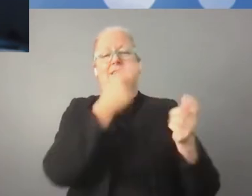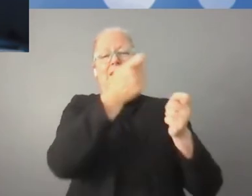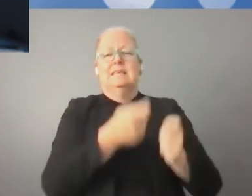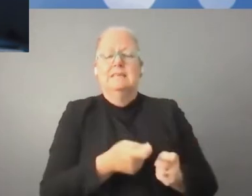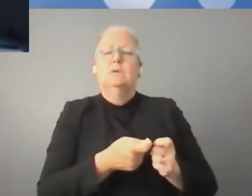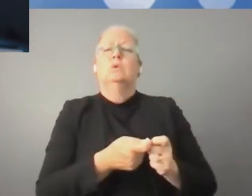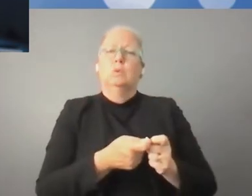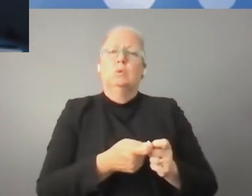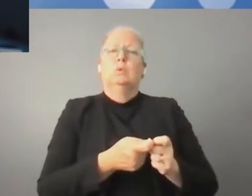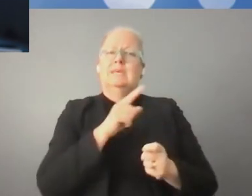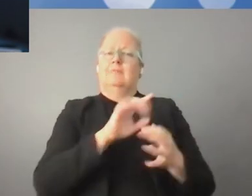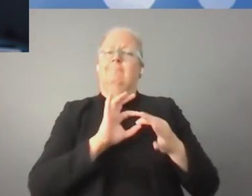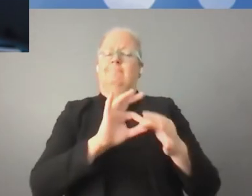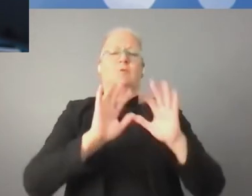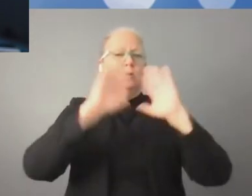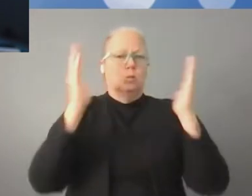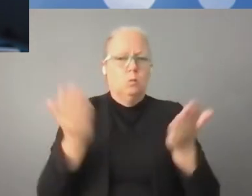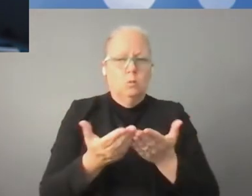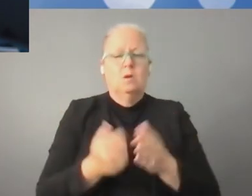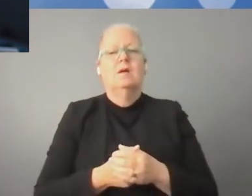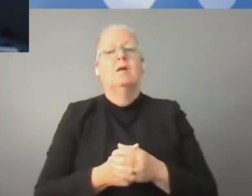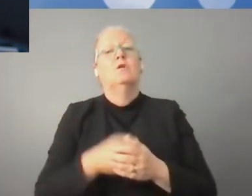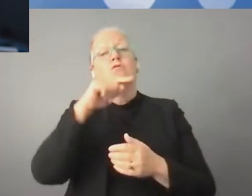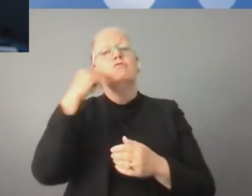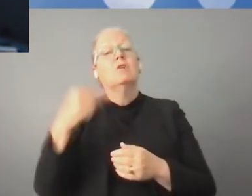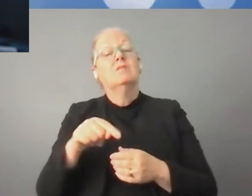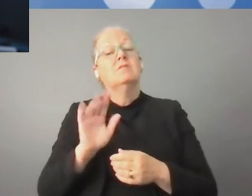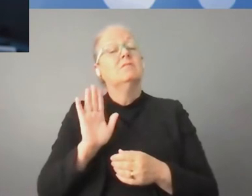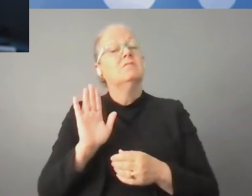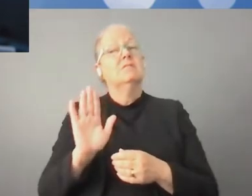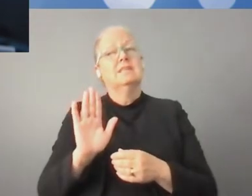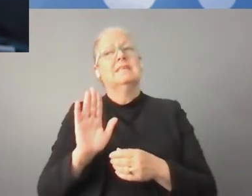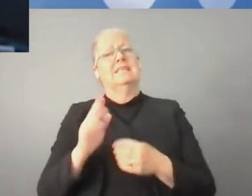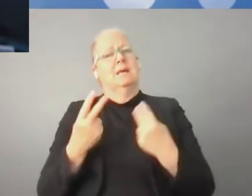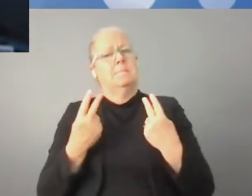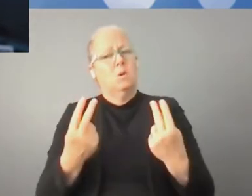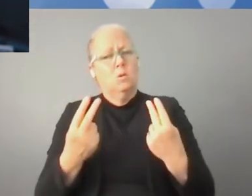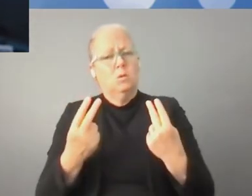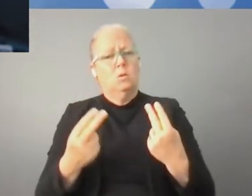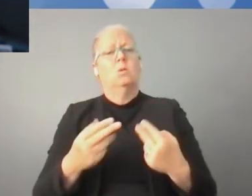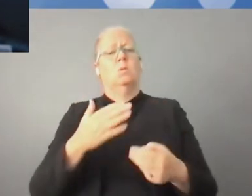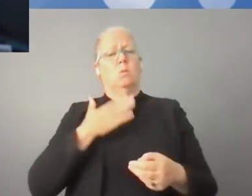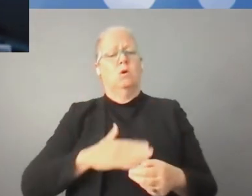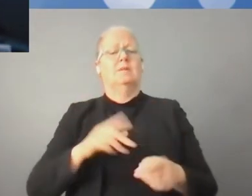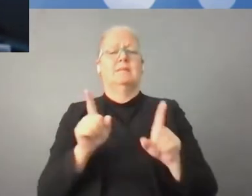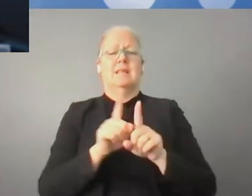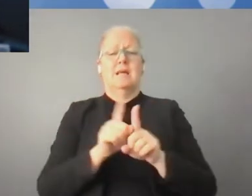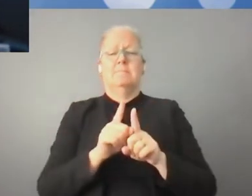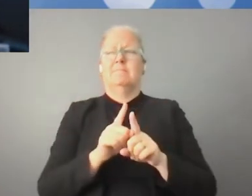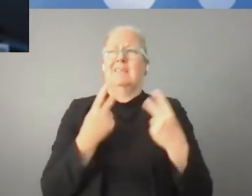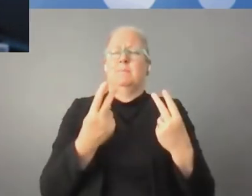implementación de la inteligencia artificial, aunque hay que recordar también que